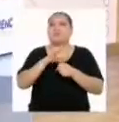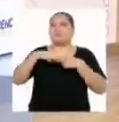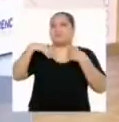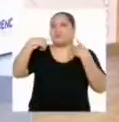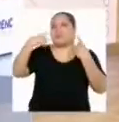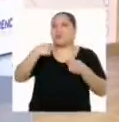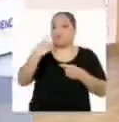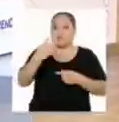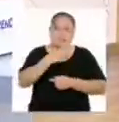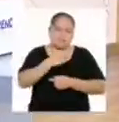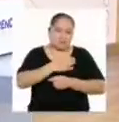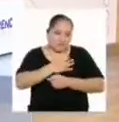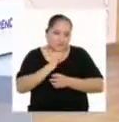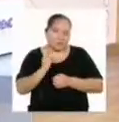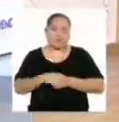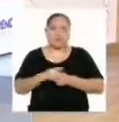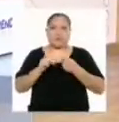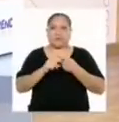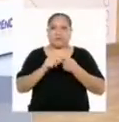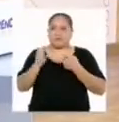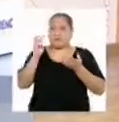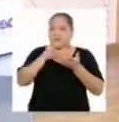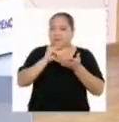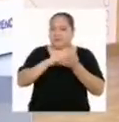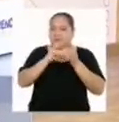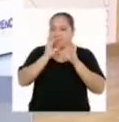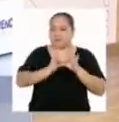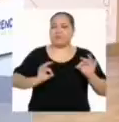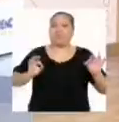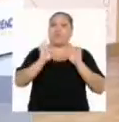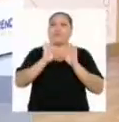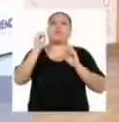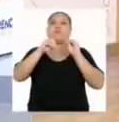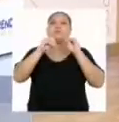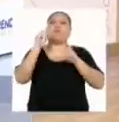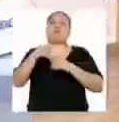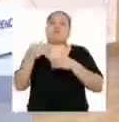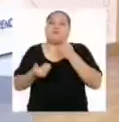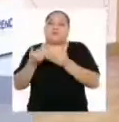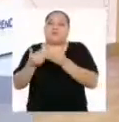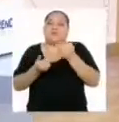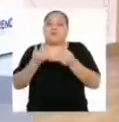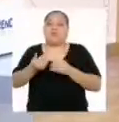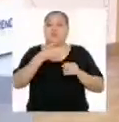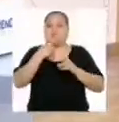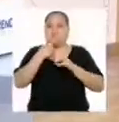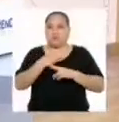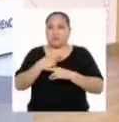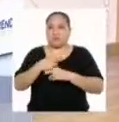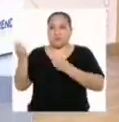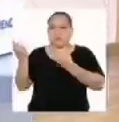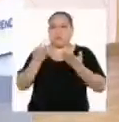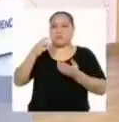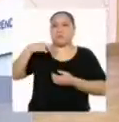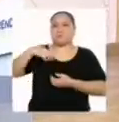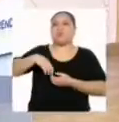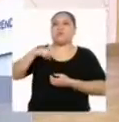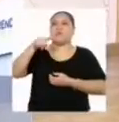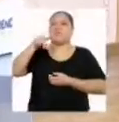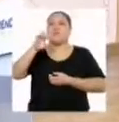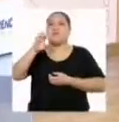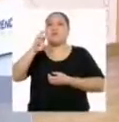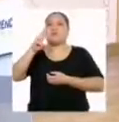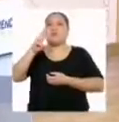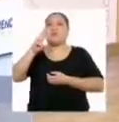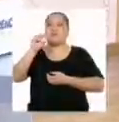Les cuento cuáles serán los míos. El principal y primero será aplicar las fases de resolución propuestas por Polvia para